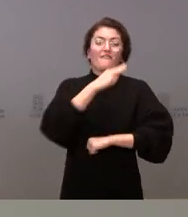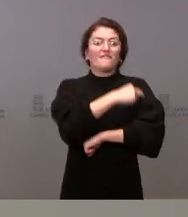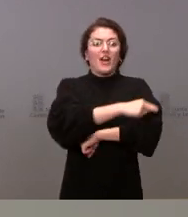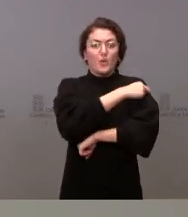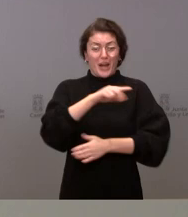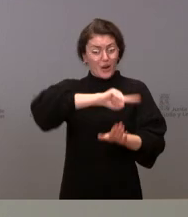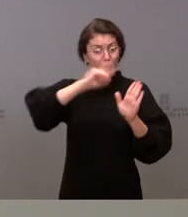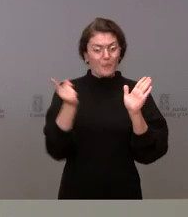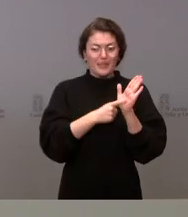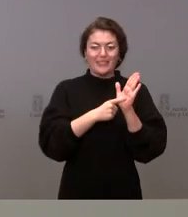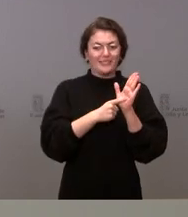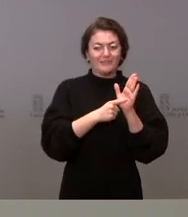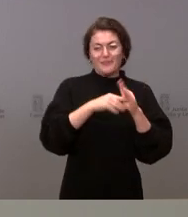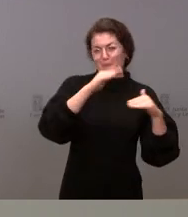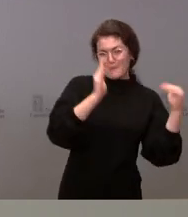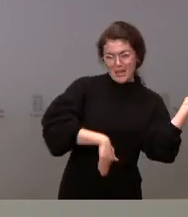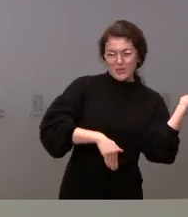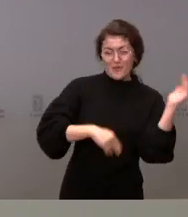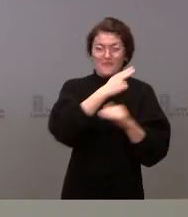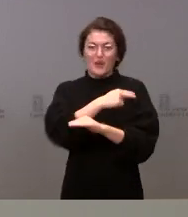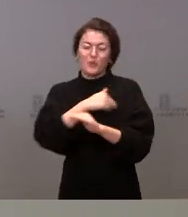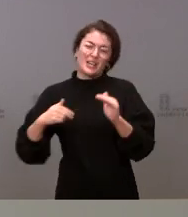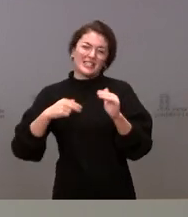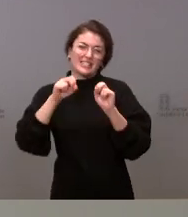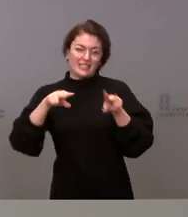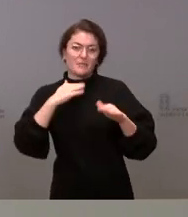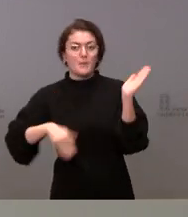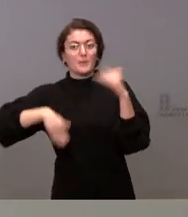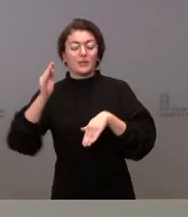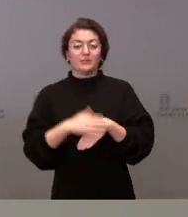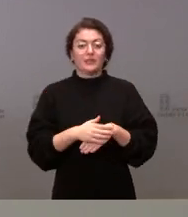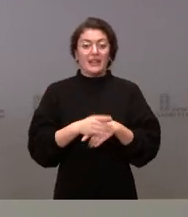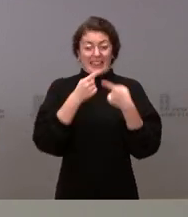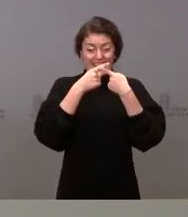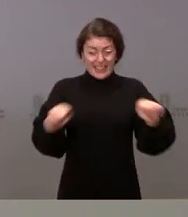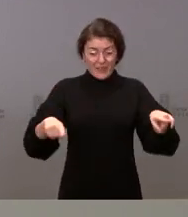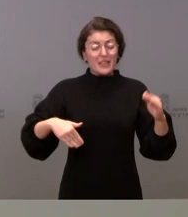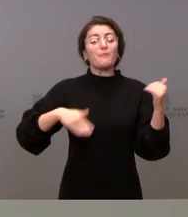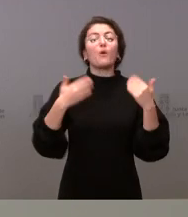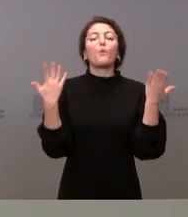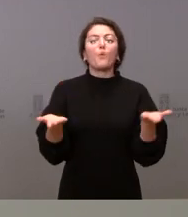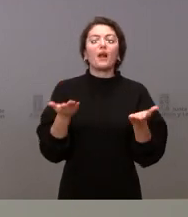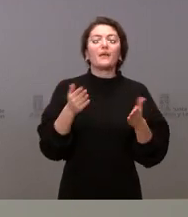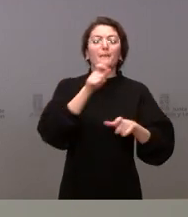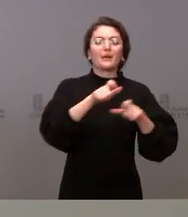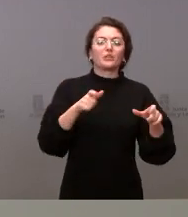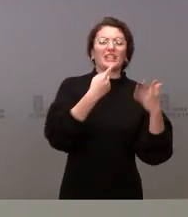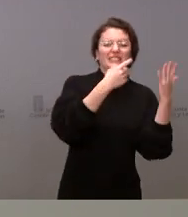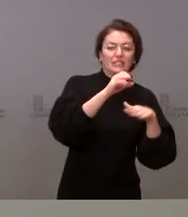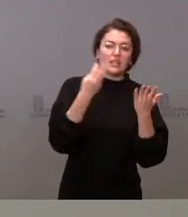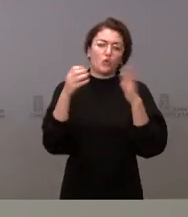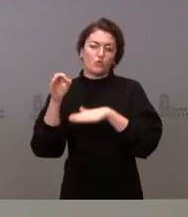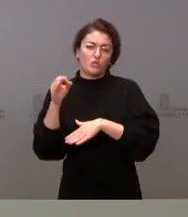observada en las no vacunadas. La mayor diferencia se observa en las personas entre 60 y 80 años. El riesgo de infección es